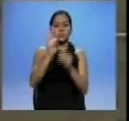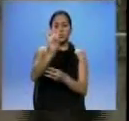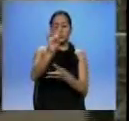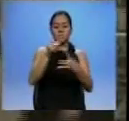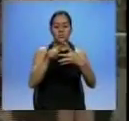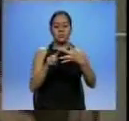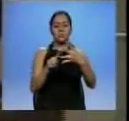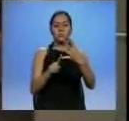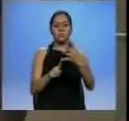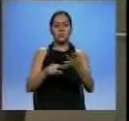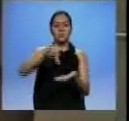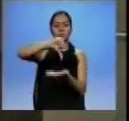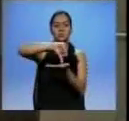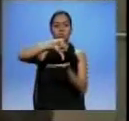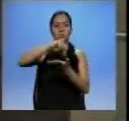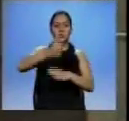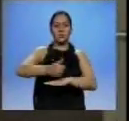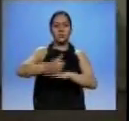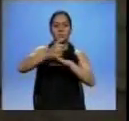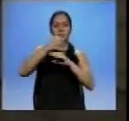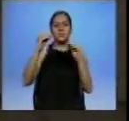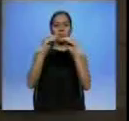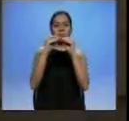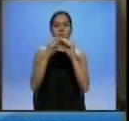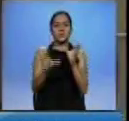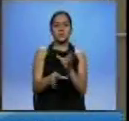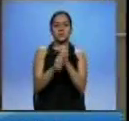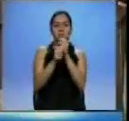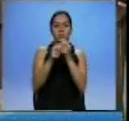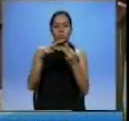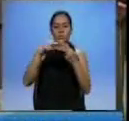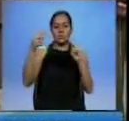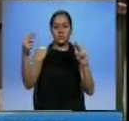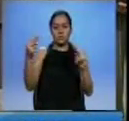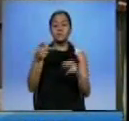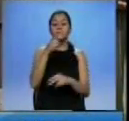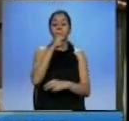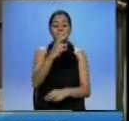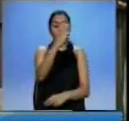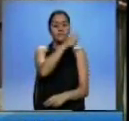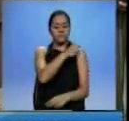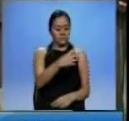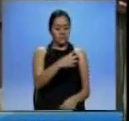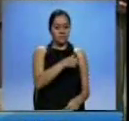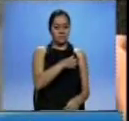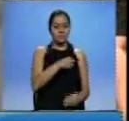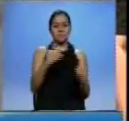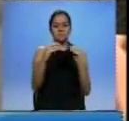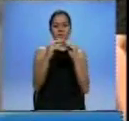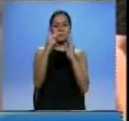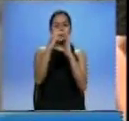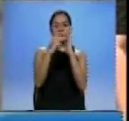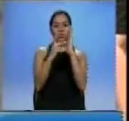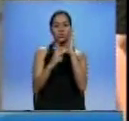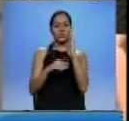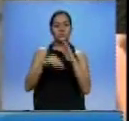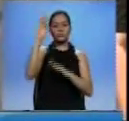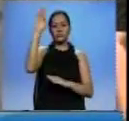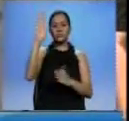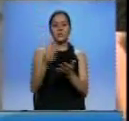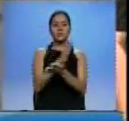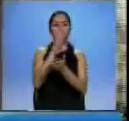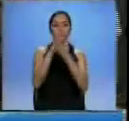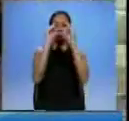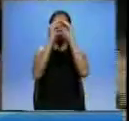ciudades capitales más seguras de la región. Fueron condecorados además los mejores puntuados en las diferentes escuelas de